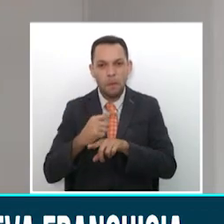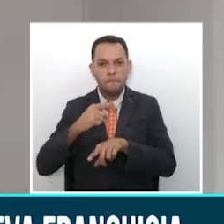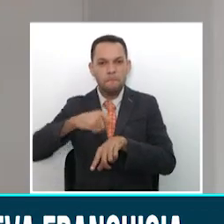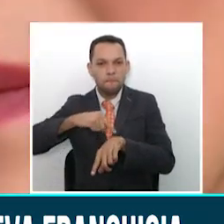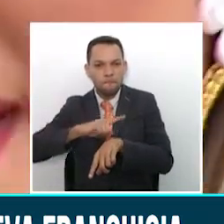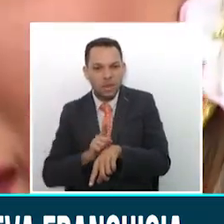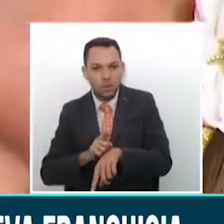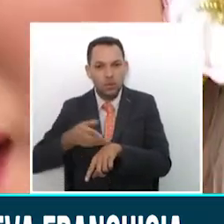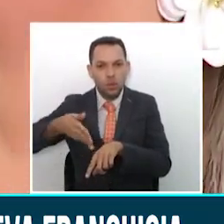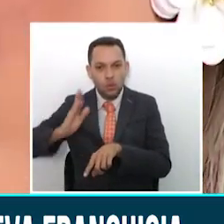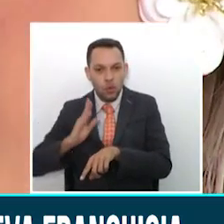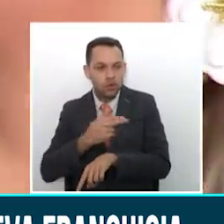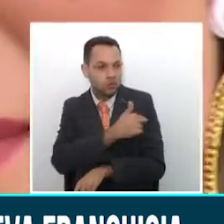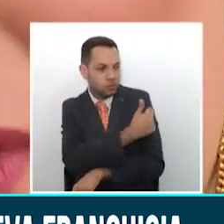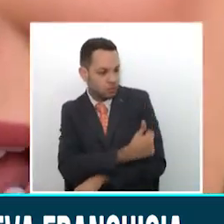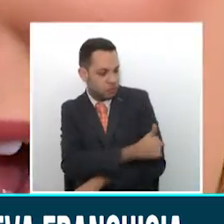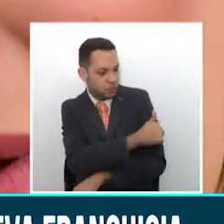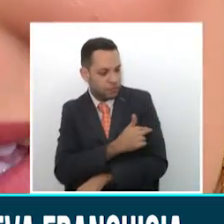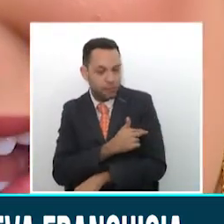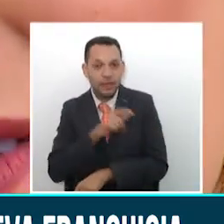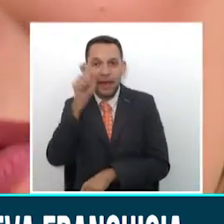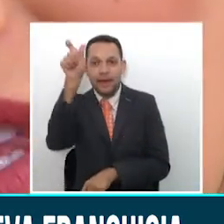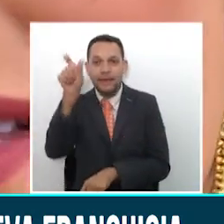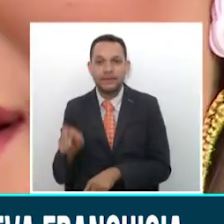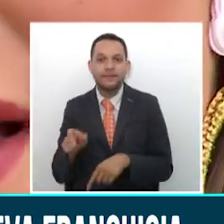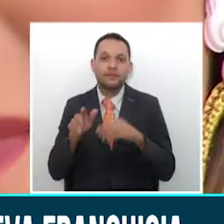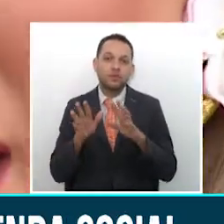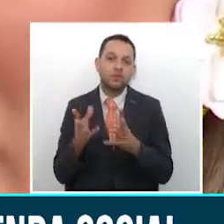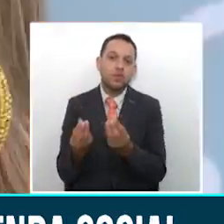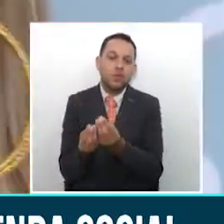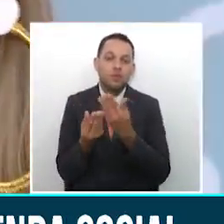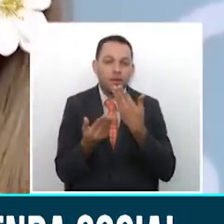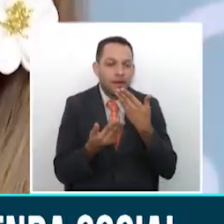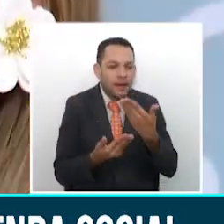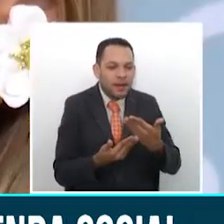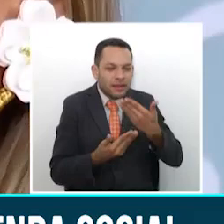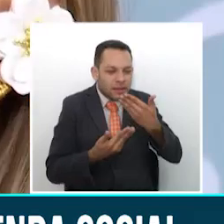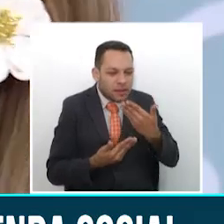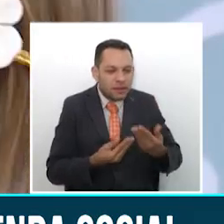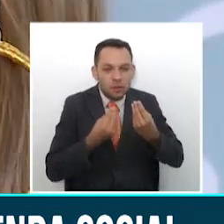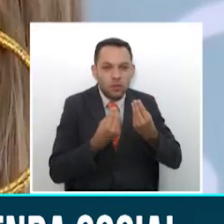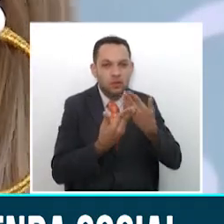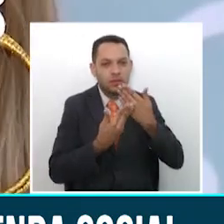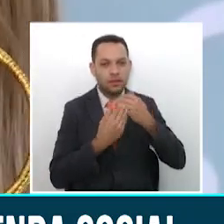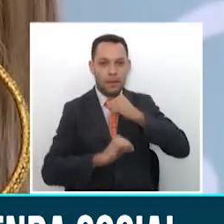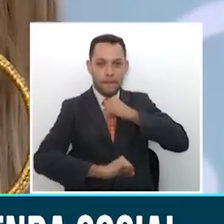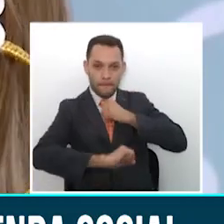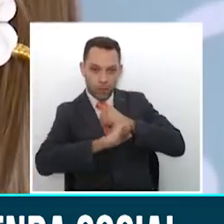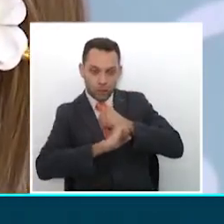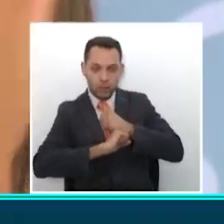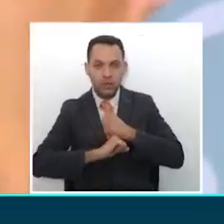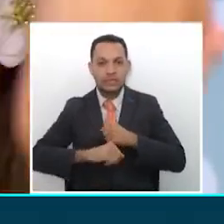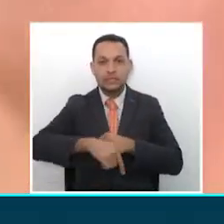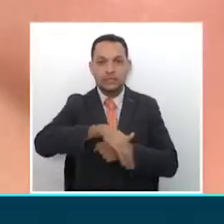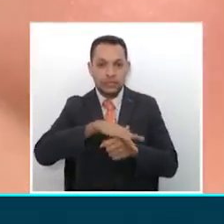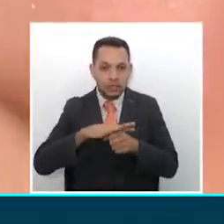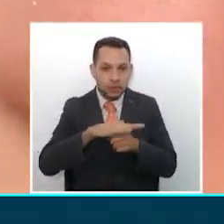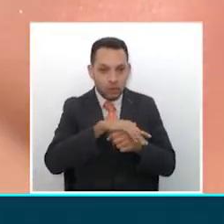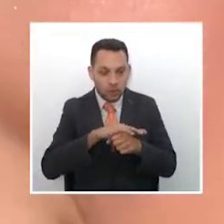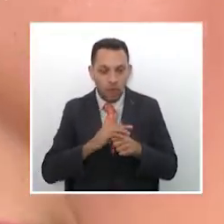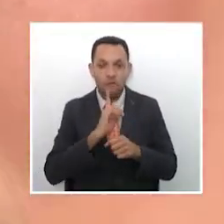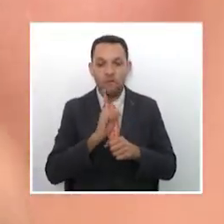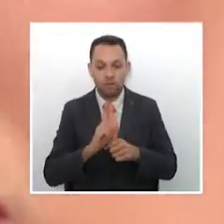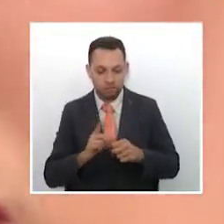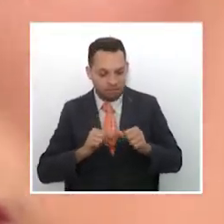La Cruz Roja. La soberana de los colombianos agradeció a todas las personas que la han apoyado y reiteró que aunque la situación no ha sido fácil, siempre